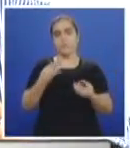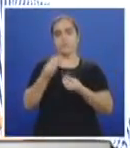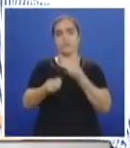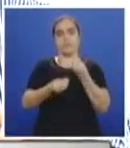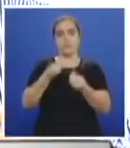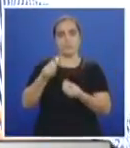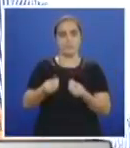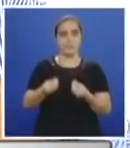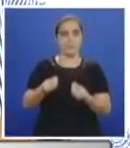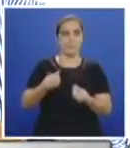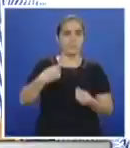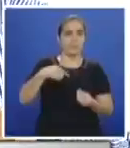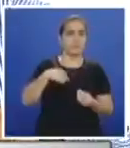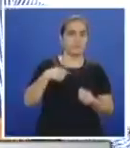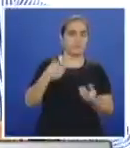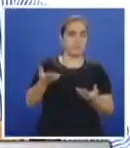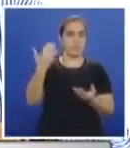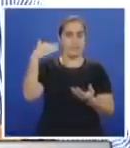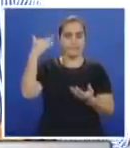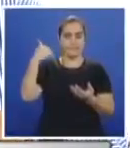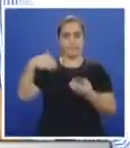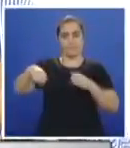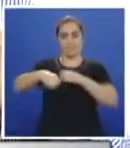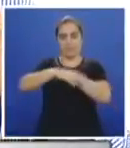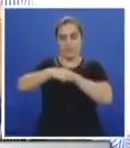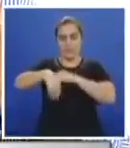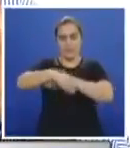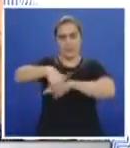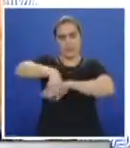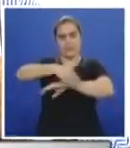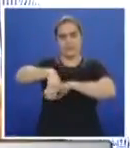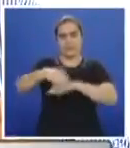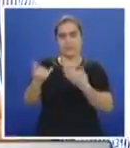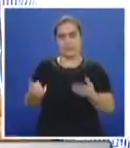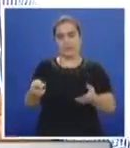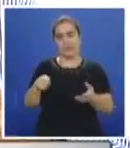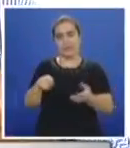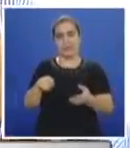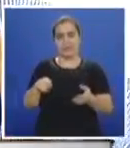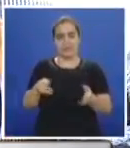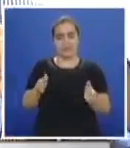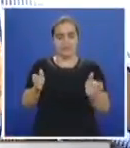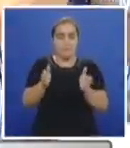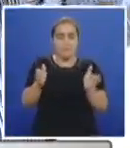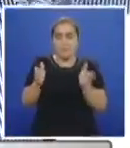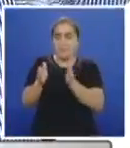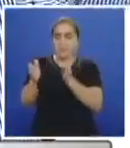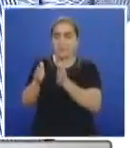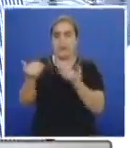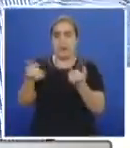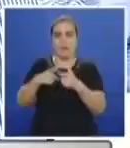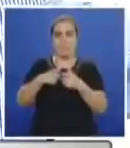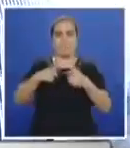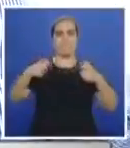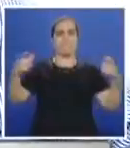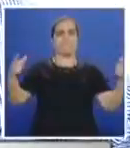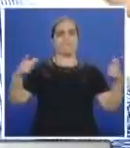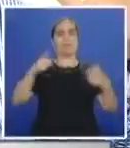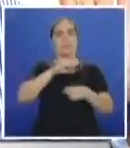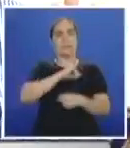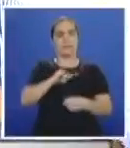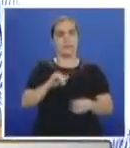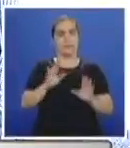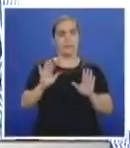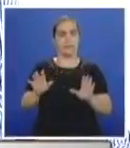infraestructura que se quedó obsoleta para la infraestructura tan grande que creció alrededor de la ciudad